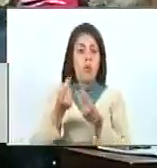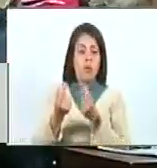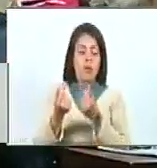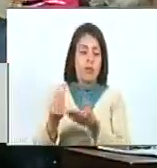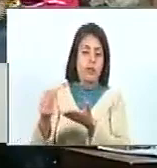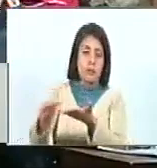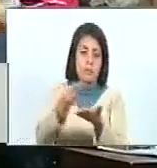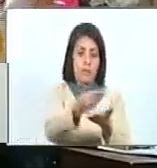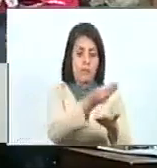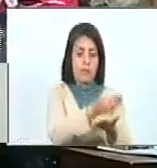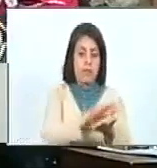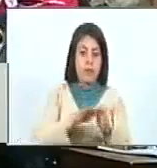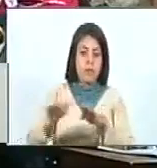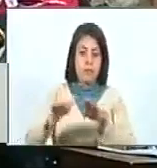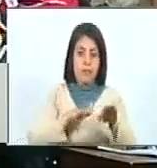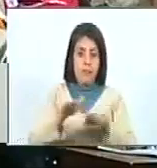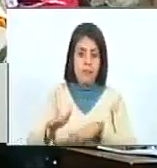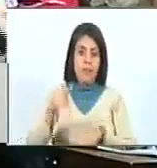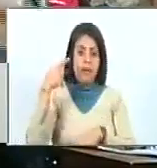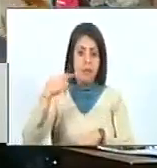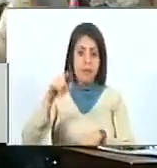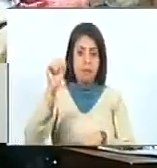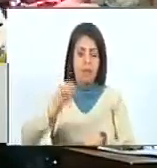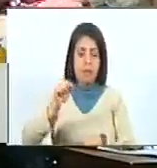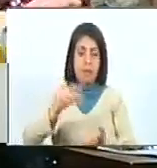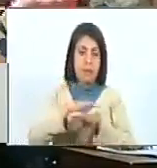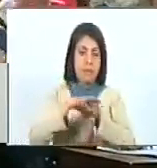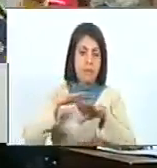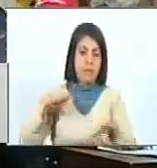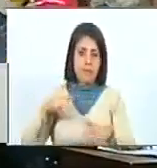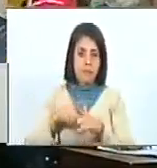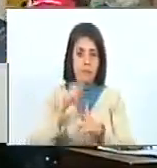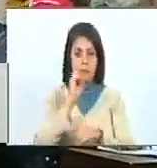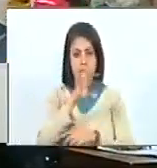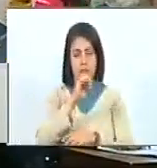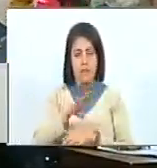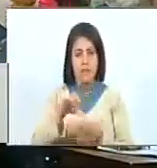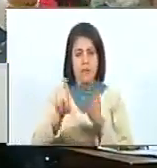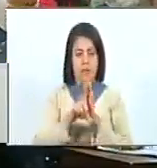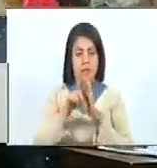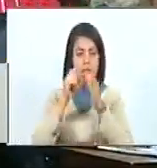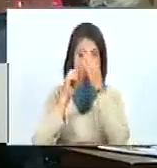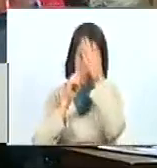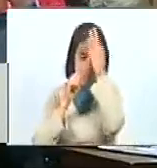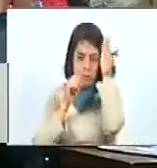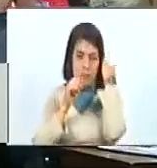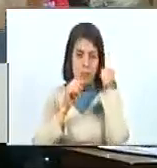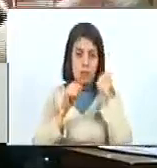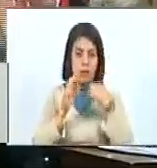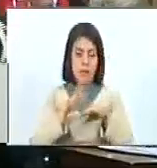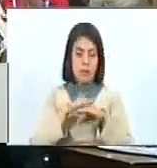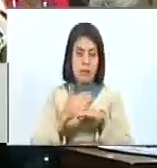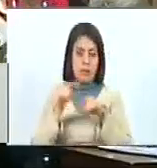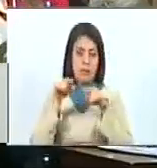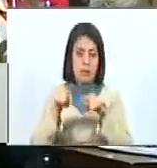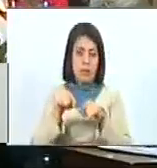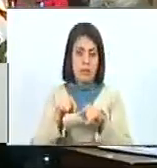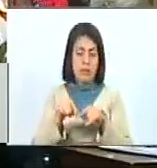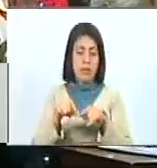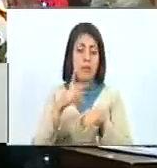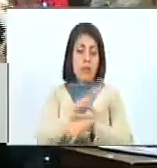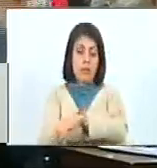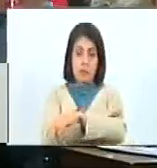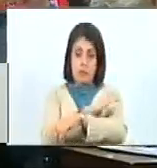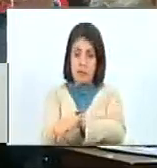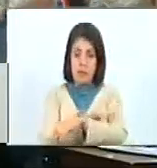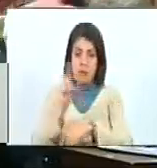recursos de Cogedes y si bien es cierto, hay una mayoría en el Consejo Legislativo del Estado Cogedes por parte de la derecha